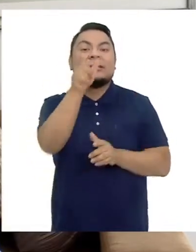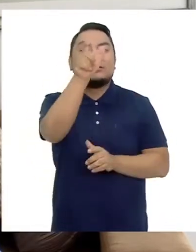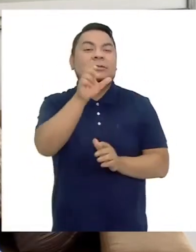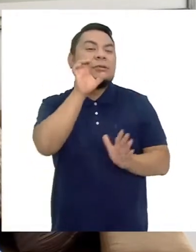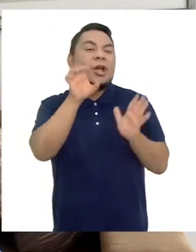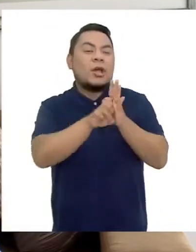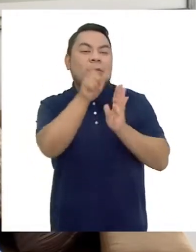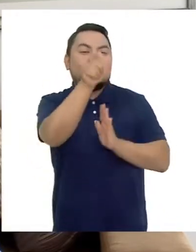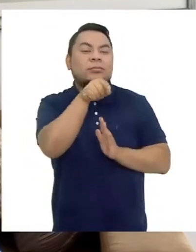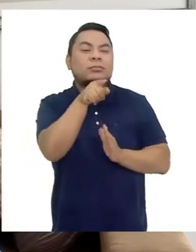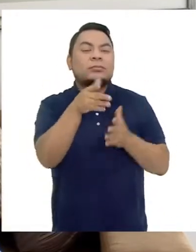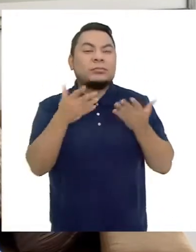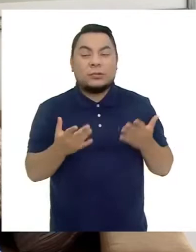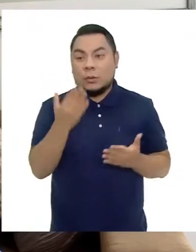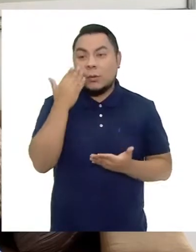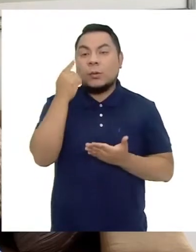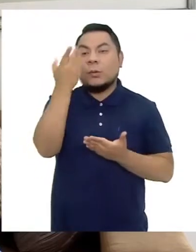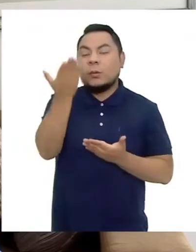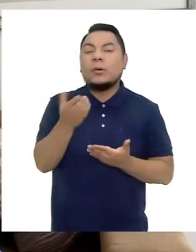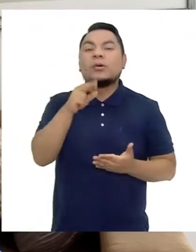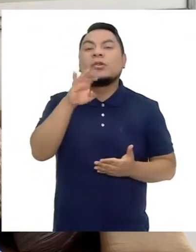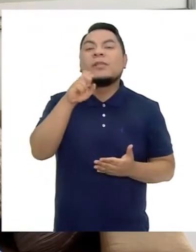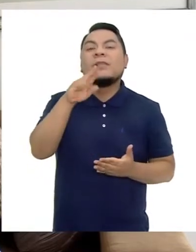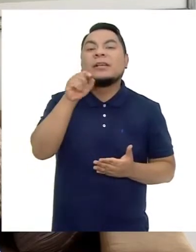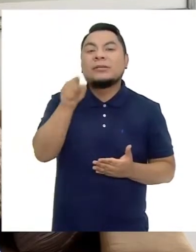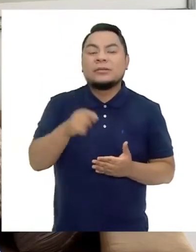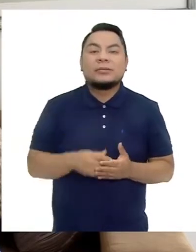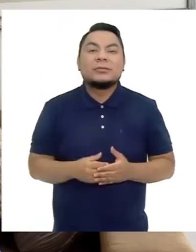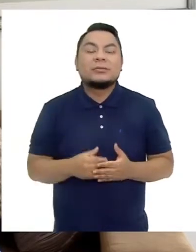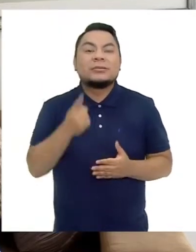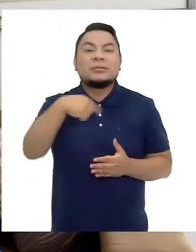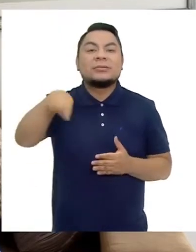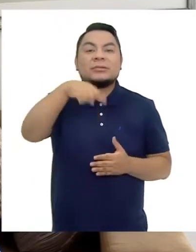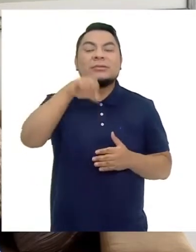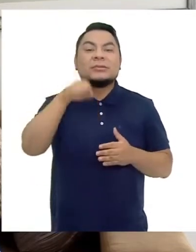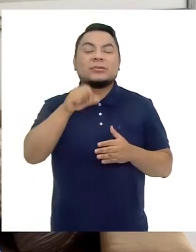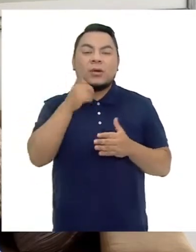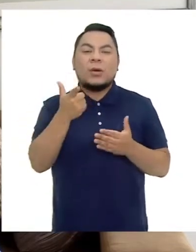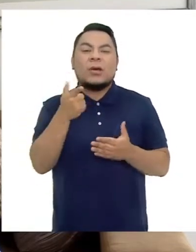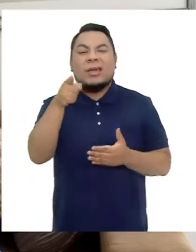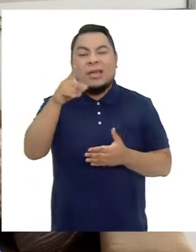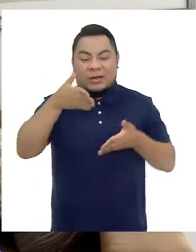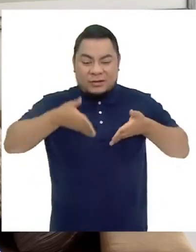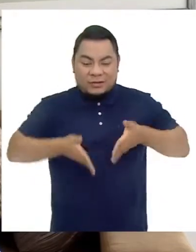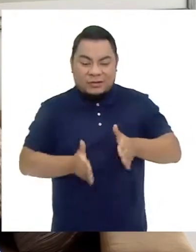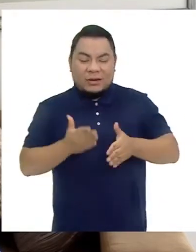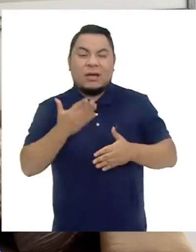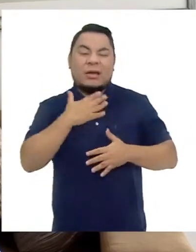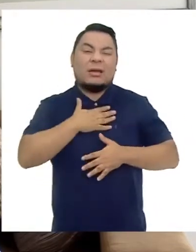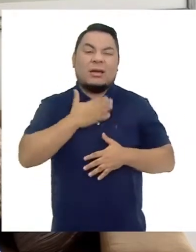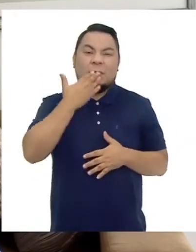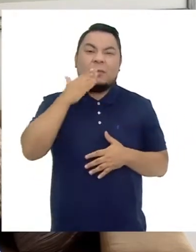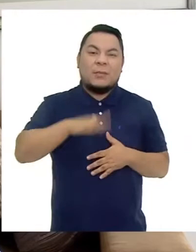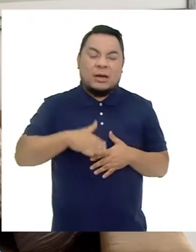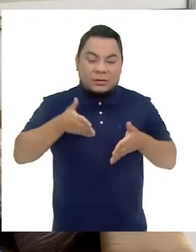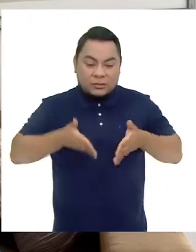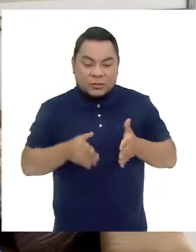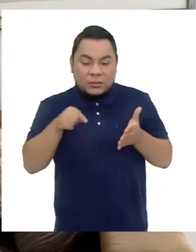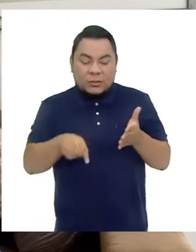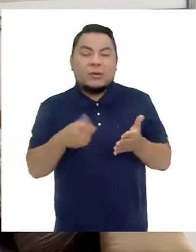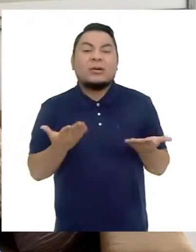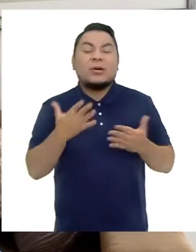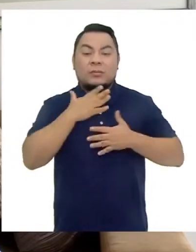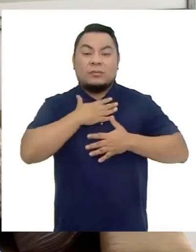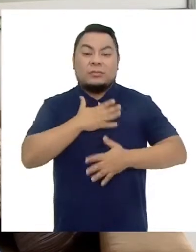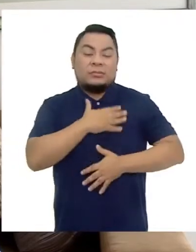Límites y vamos a conocer a Gilberto Santi Esteban Sandoval. Él nació con una malformación congénita que truncó el